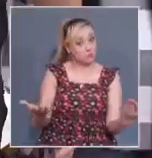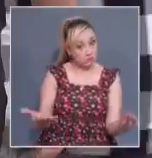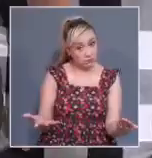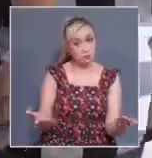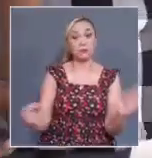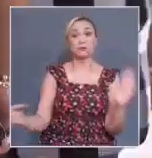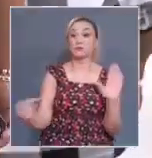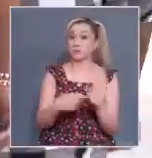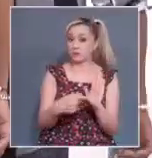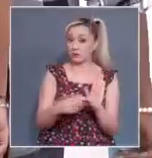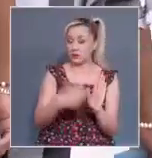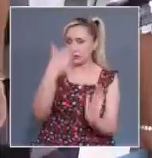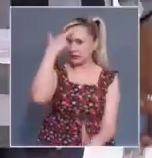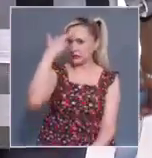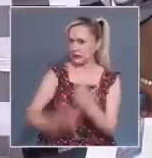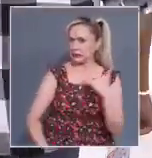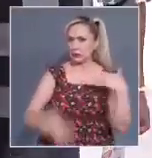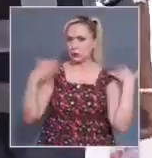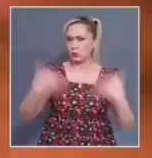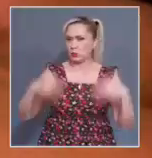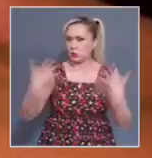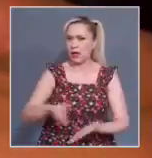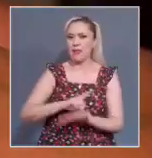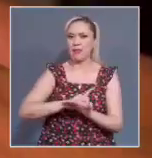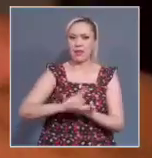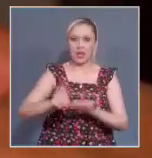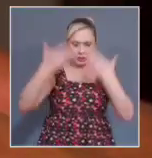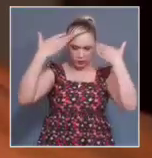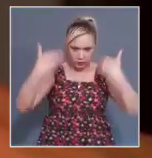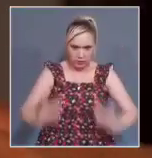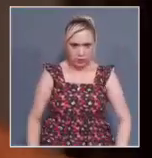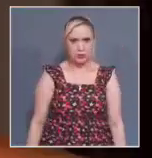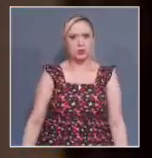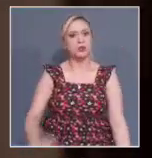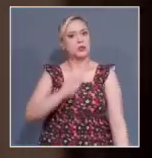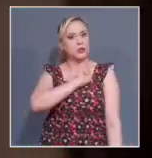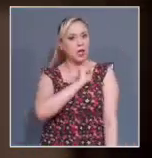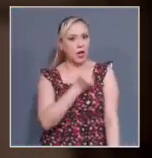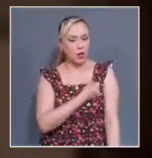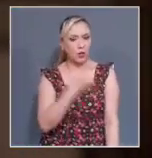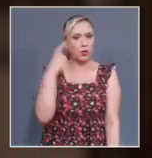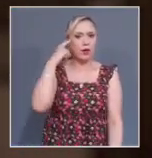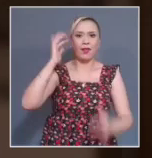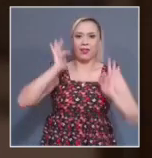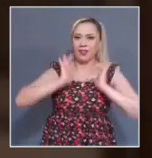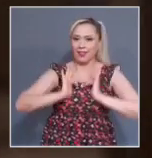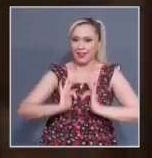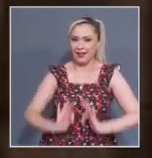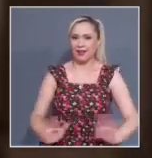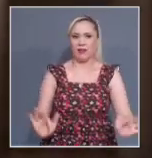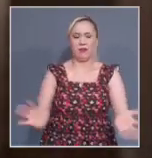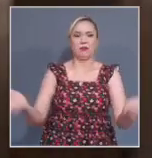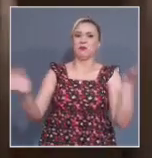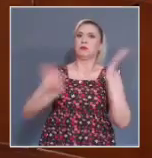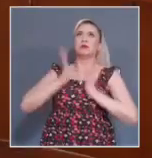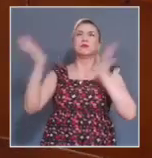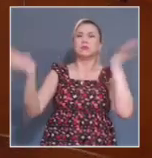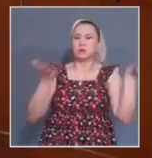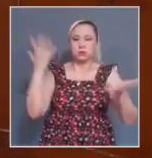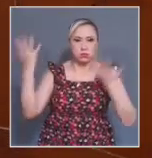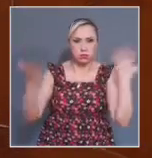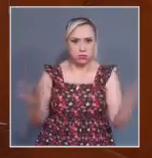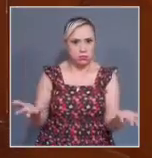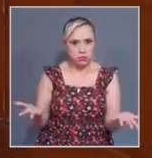grave afectación a los derechos a la integridad, la salud y a vivir una vida libre de violencia de las personas, reconocidos